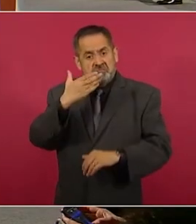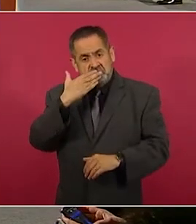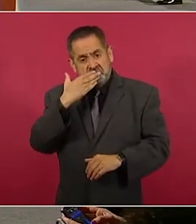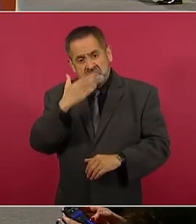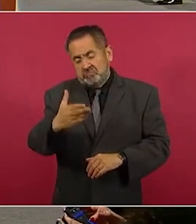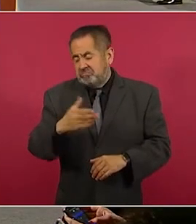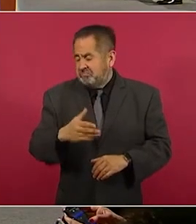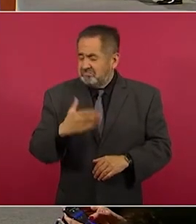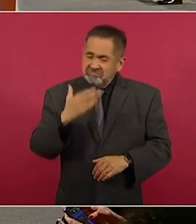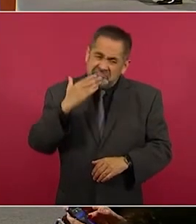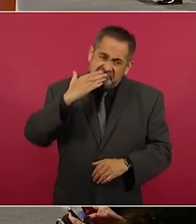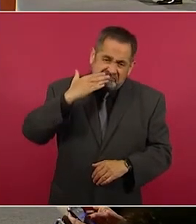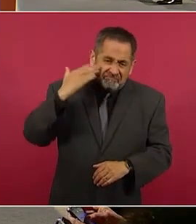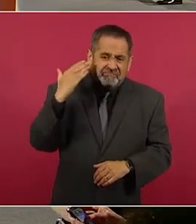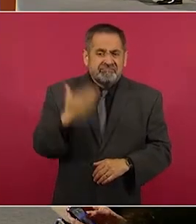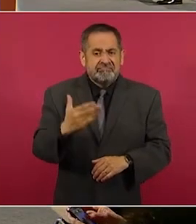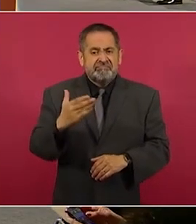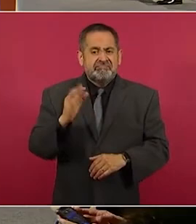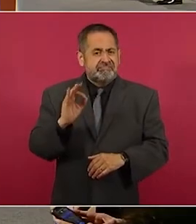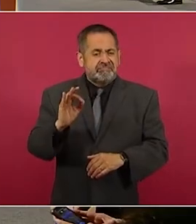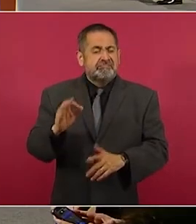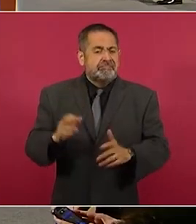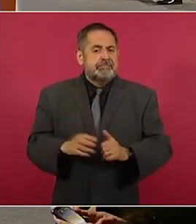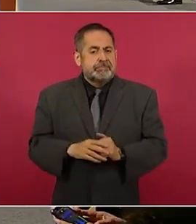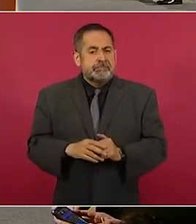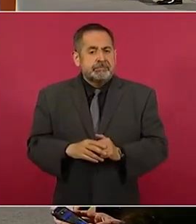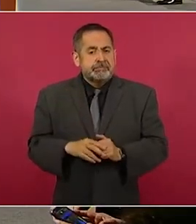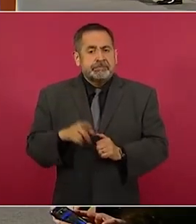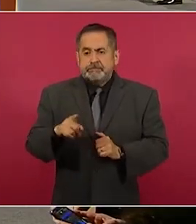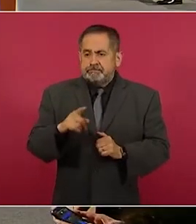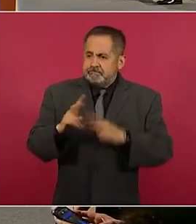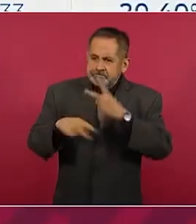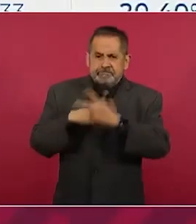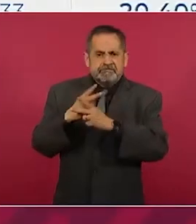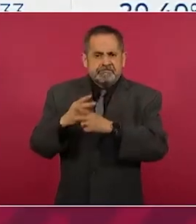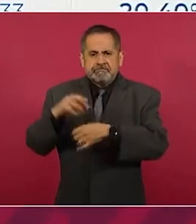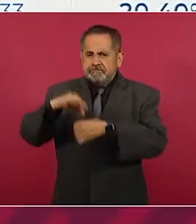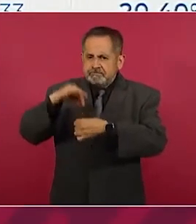mucho muy bien, también en participación,